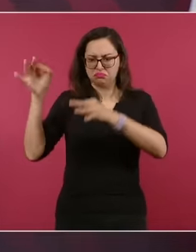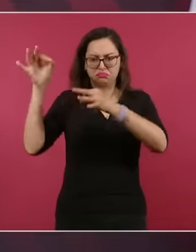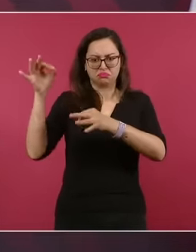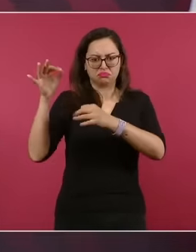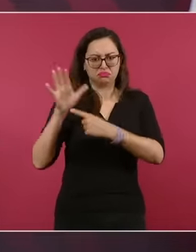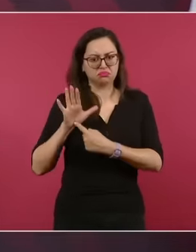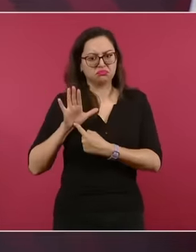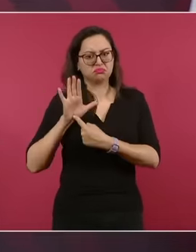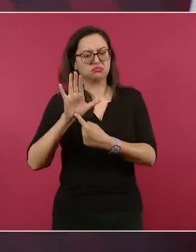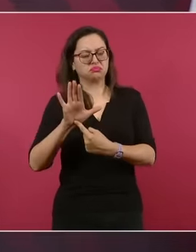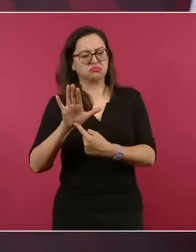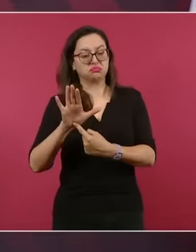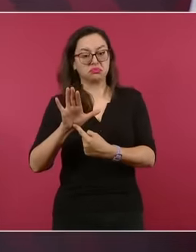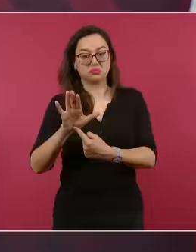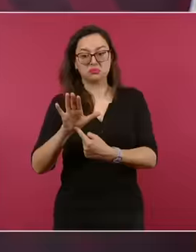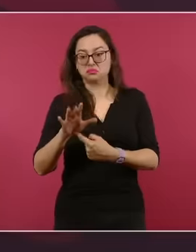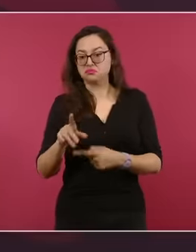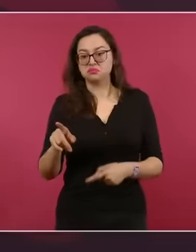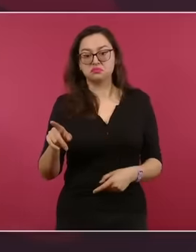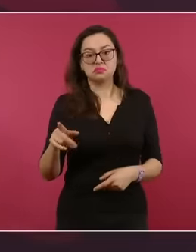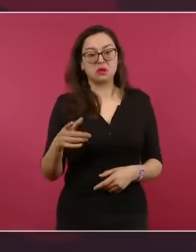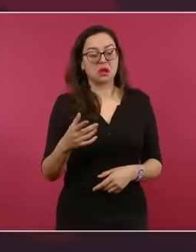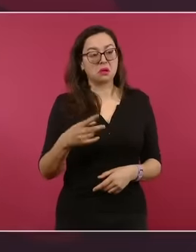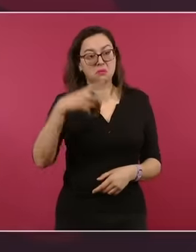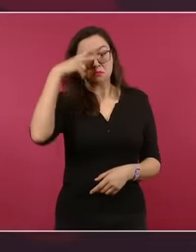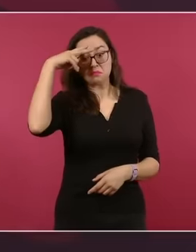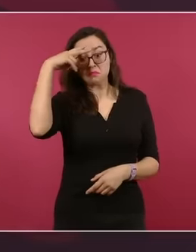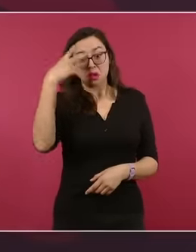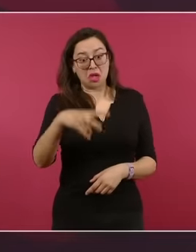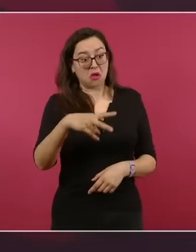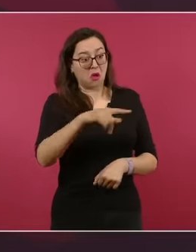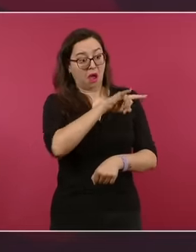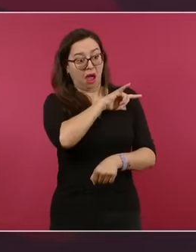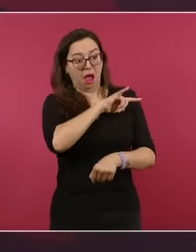transportación aérea de aviones mexicanos.